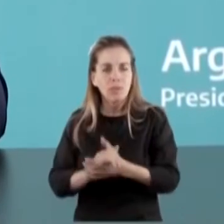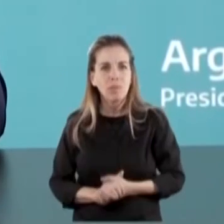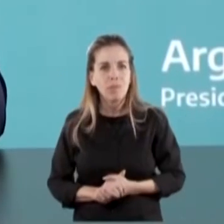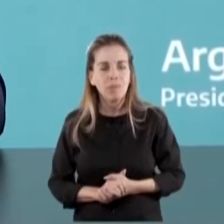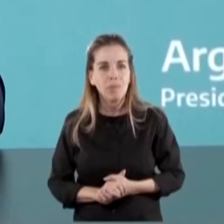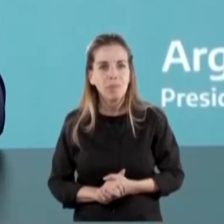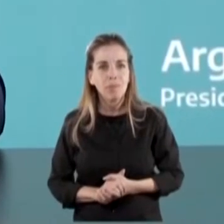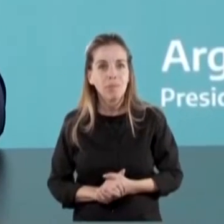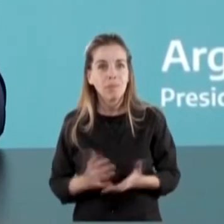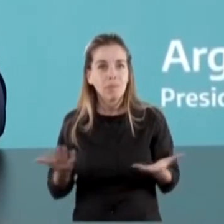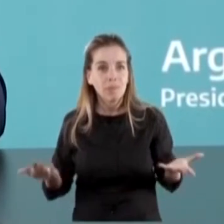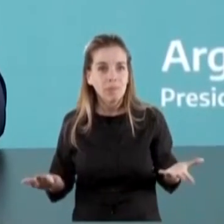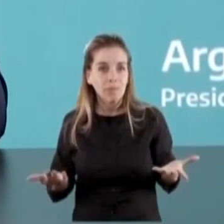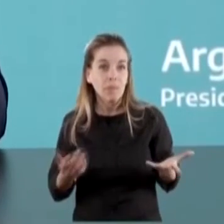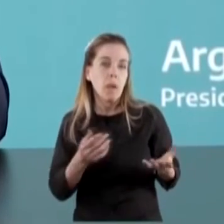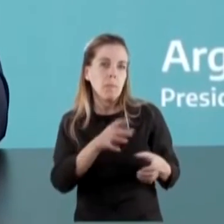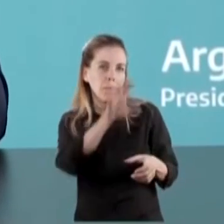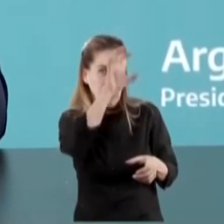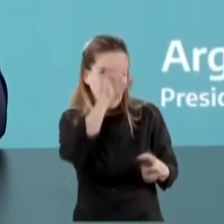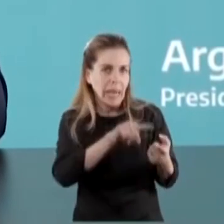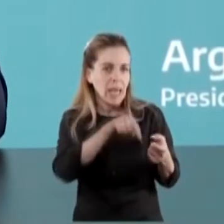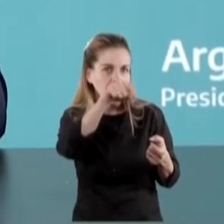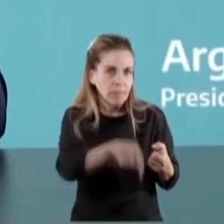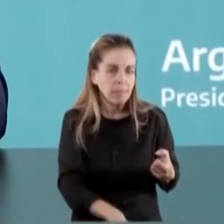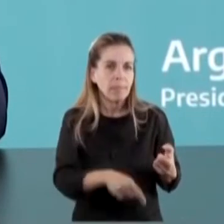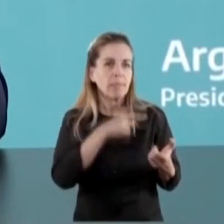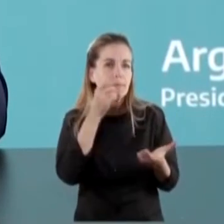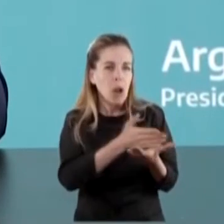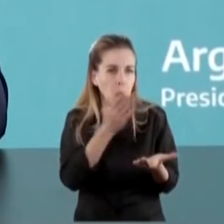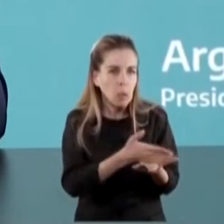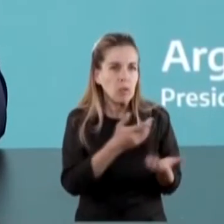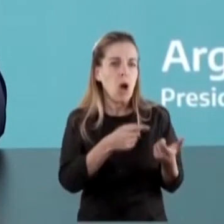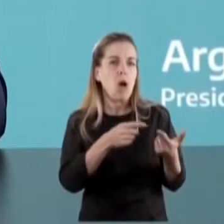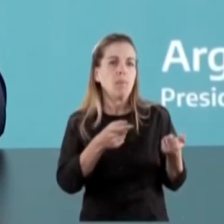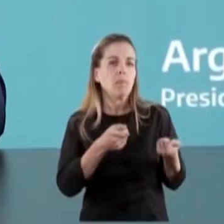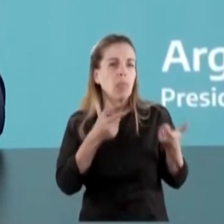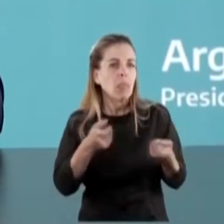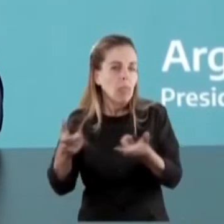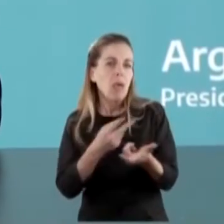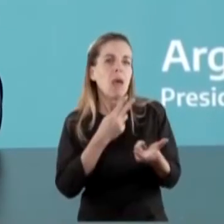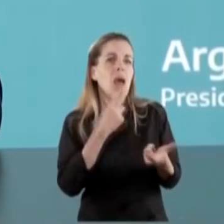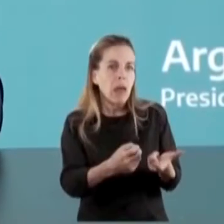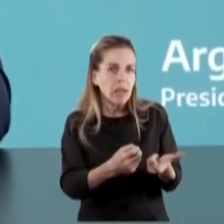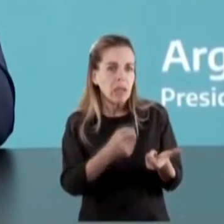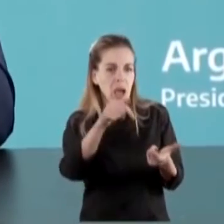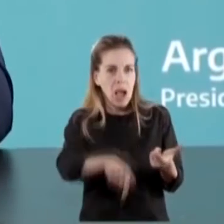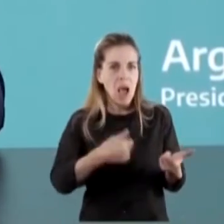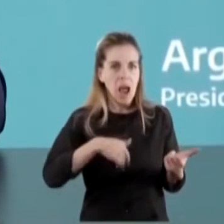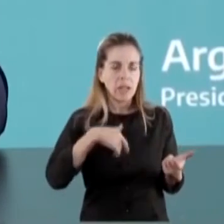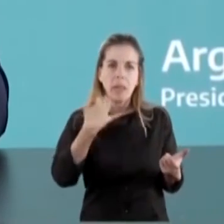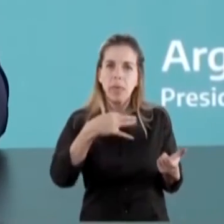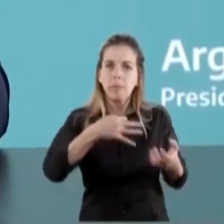A partir de la potencialidad en la minería, a partir de la potencialidad en la generación de energía, tenemos que lograr,